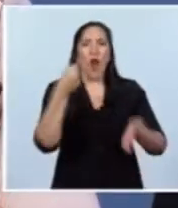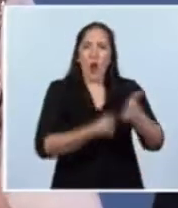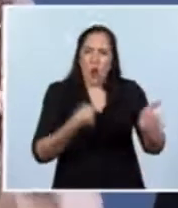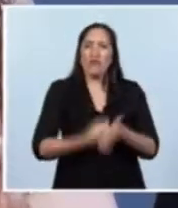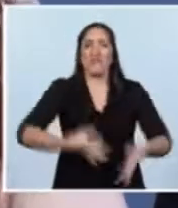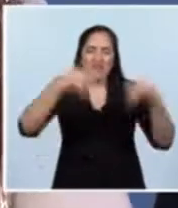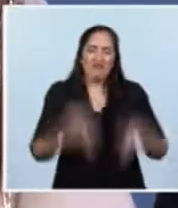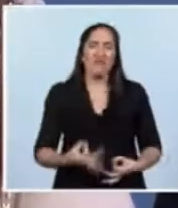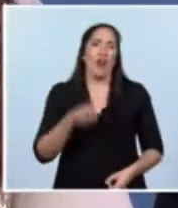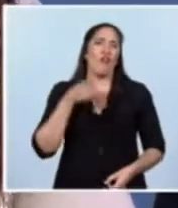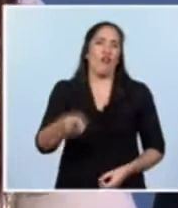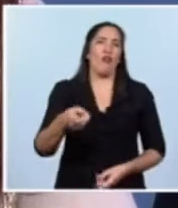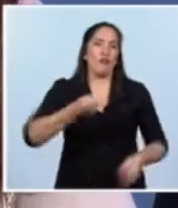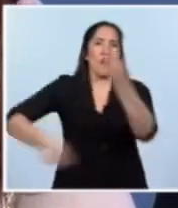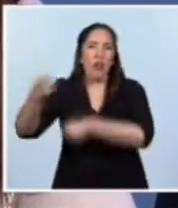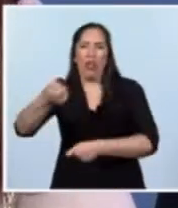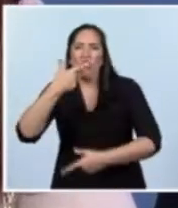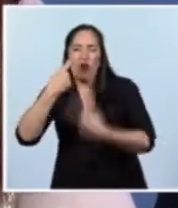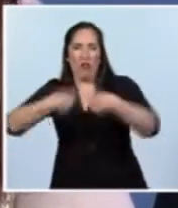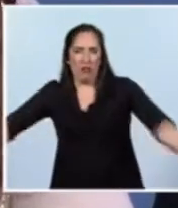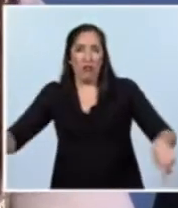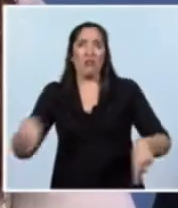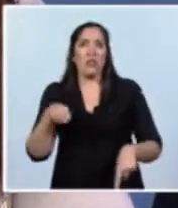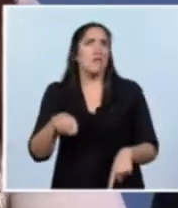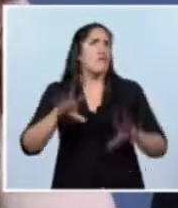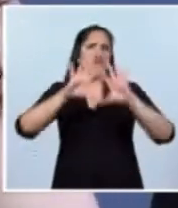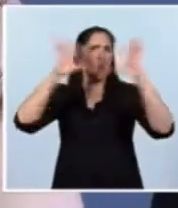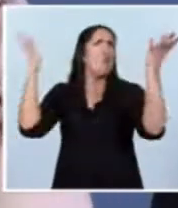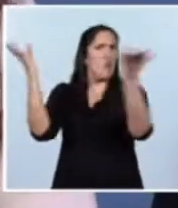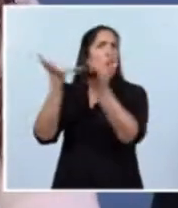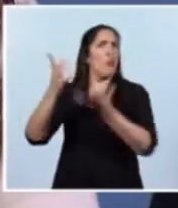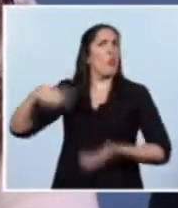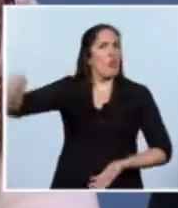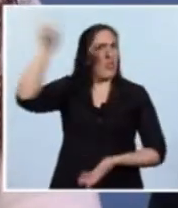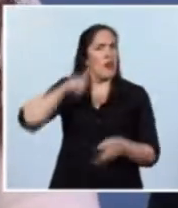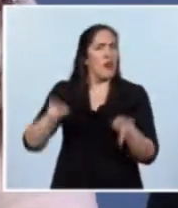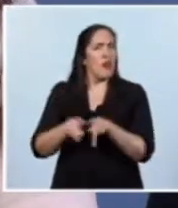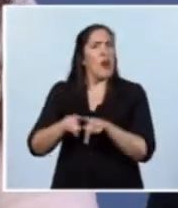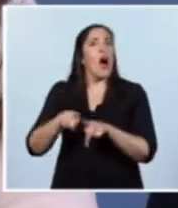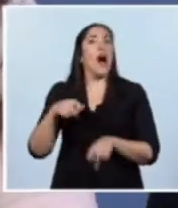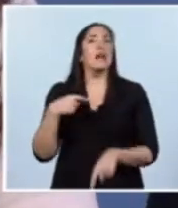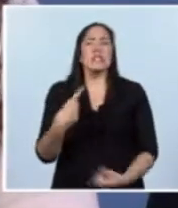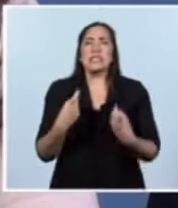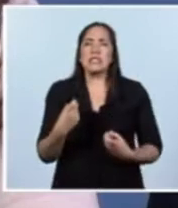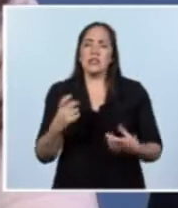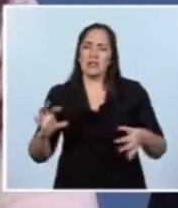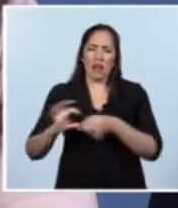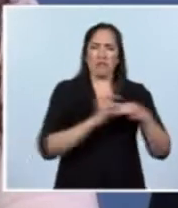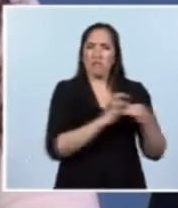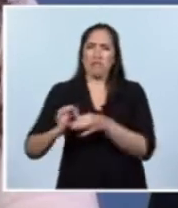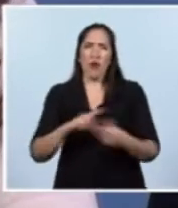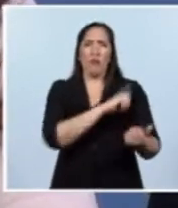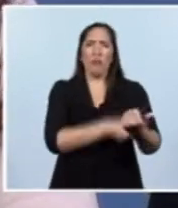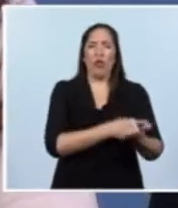narcotráfico, un flagelo realmente de carácter global y necesitamos que todos los poderes públicos del Estado